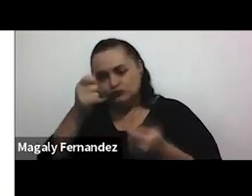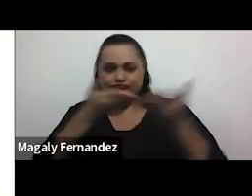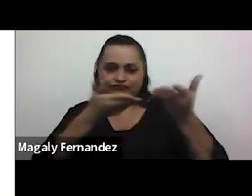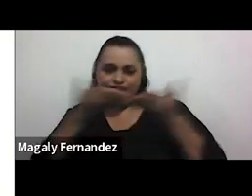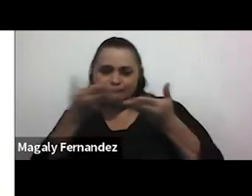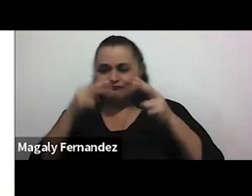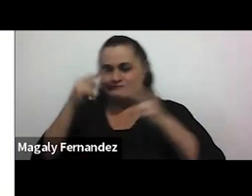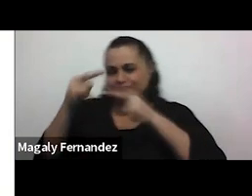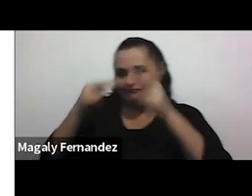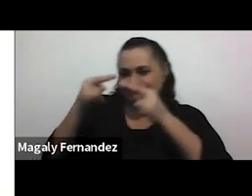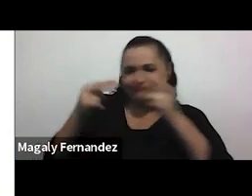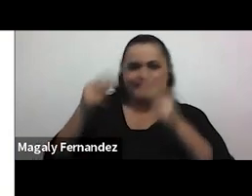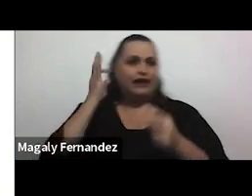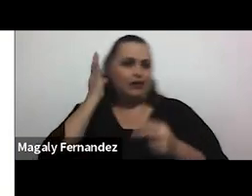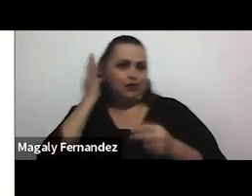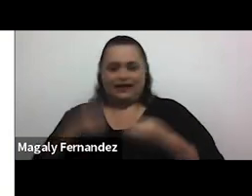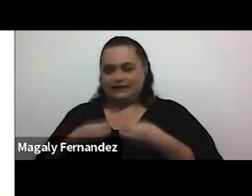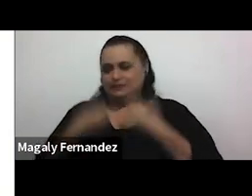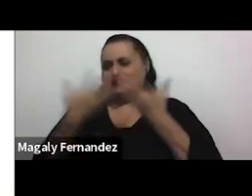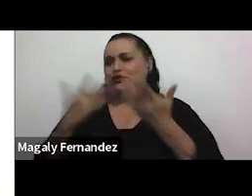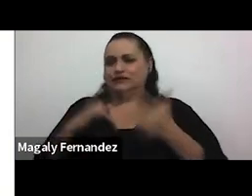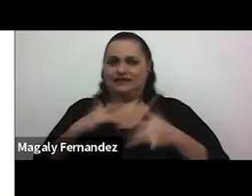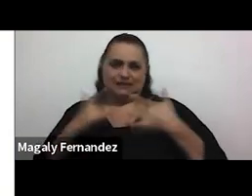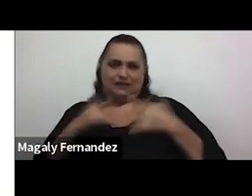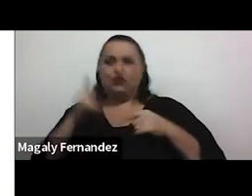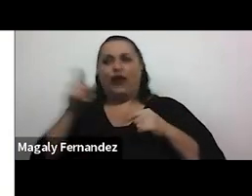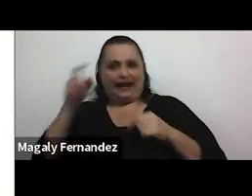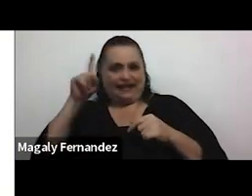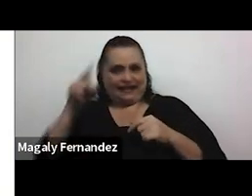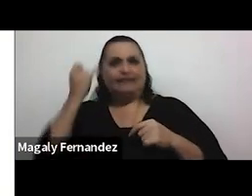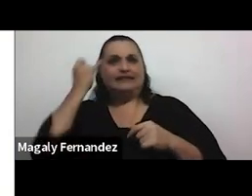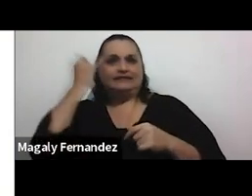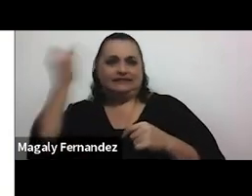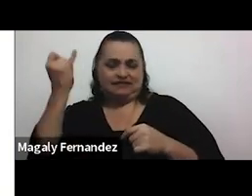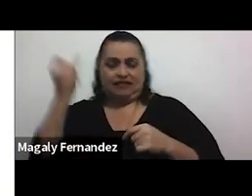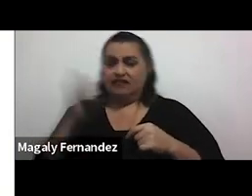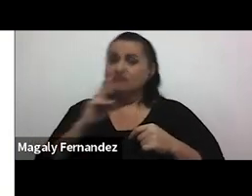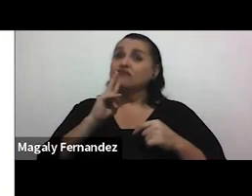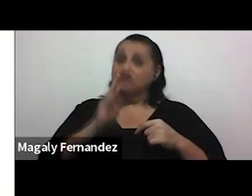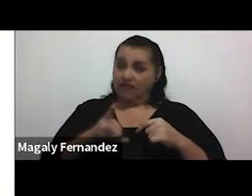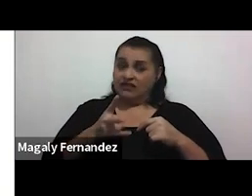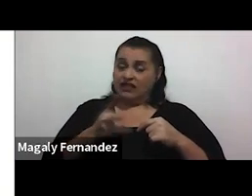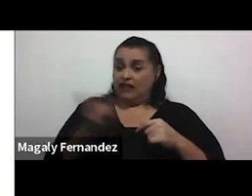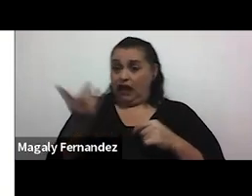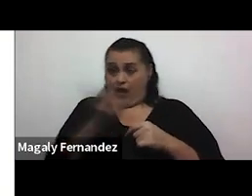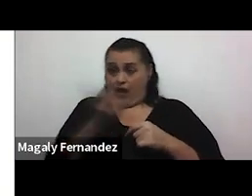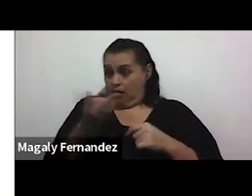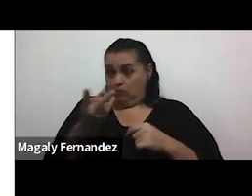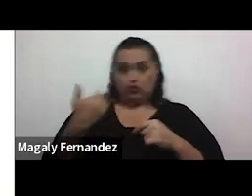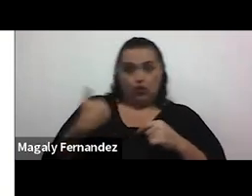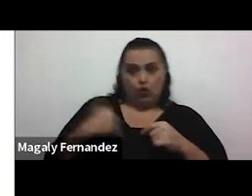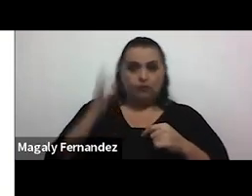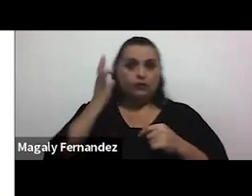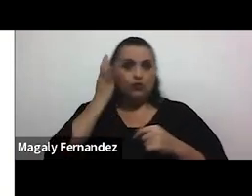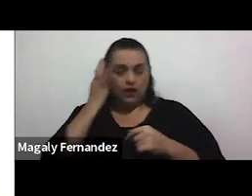expresión de sentimientos románticos. Cuando, en realidad, ambos géneros, hombres y